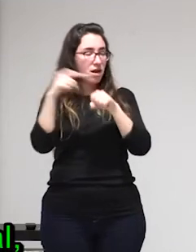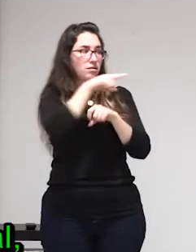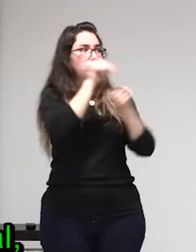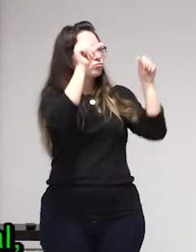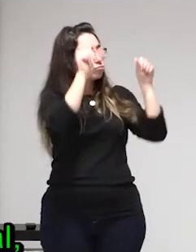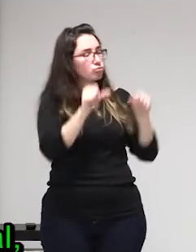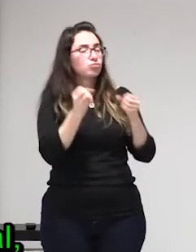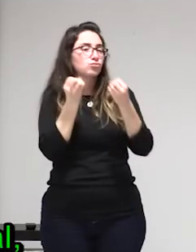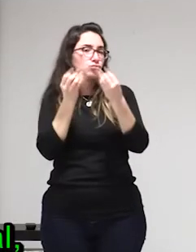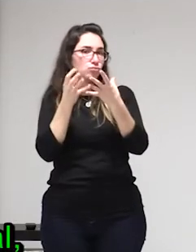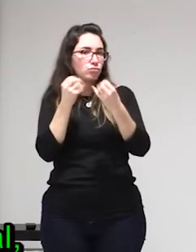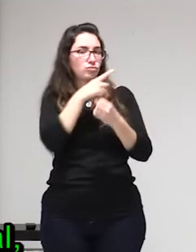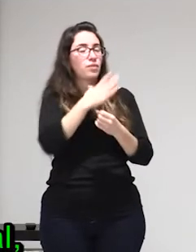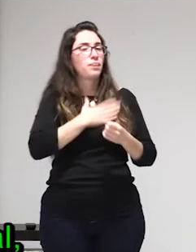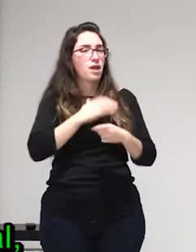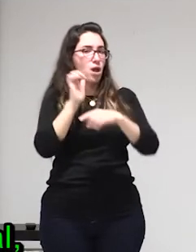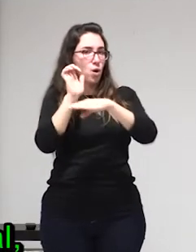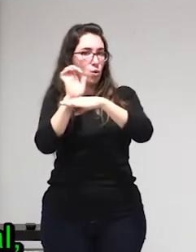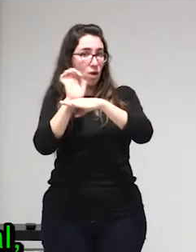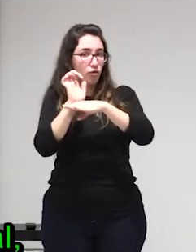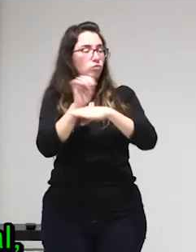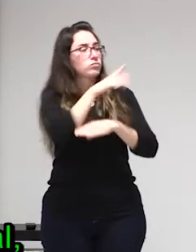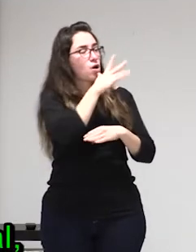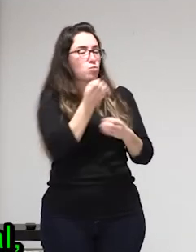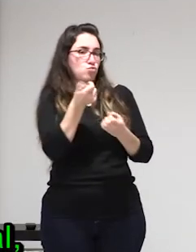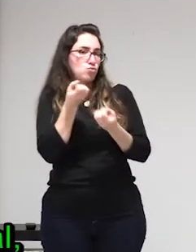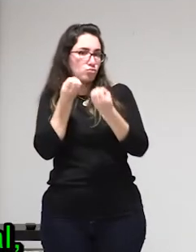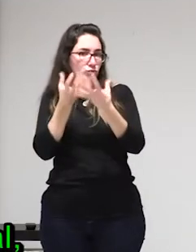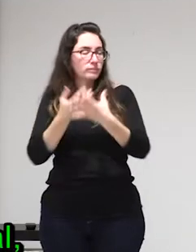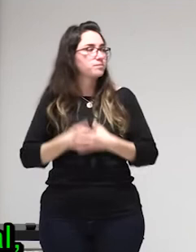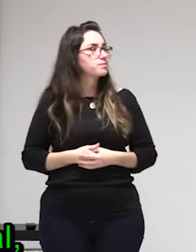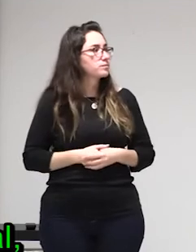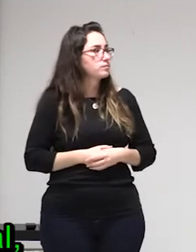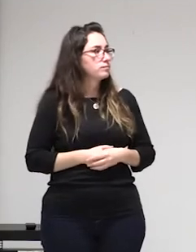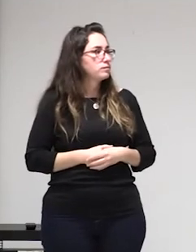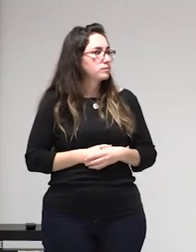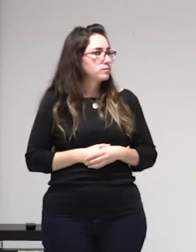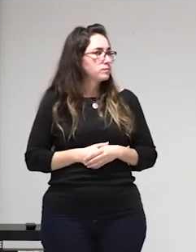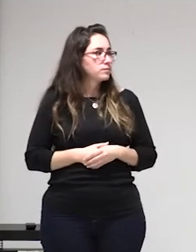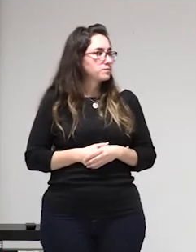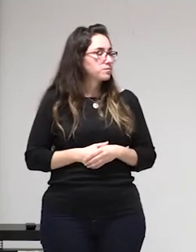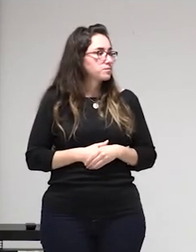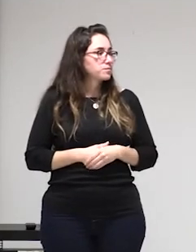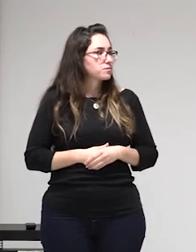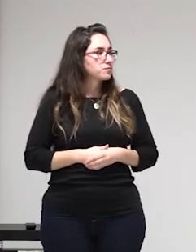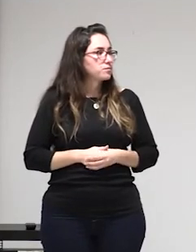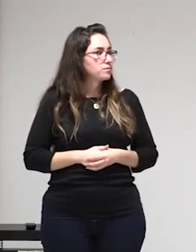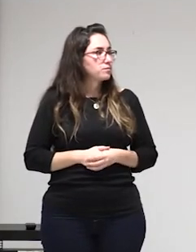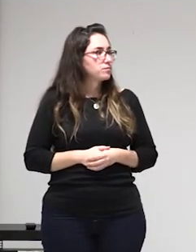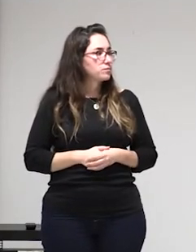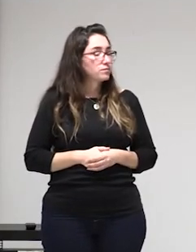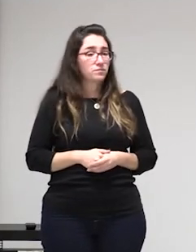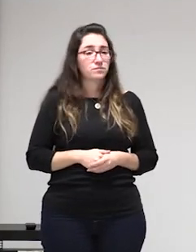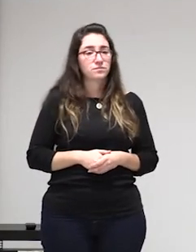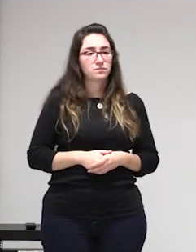¿cómo quieren hacerlo? ¿con derechos y con aceptación social o sin derechos expuestas a